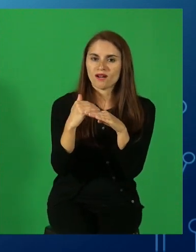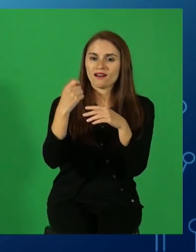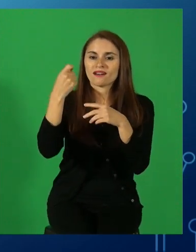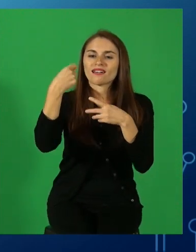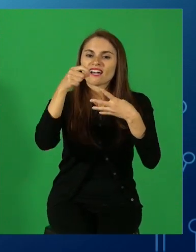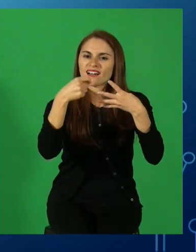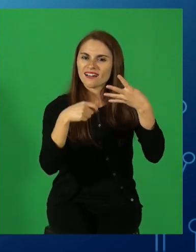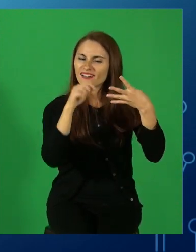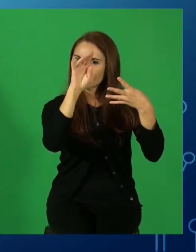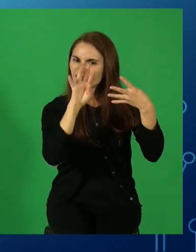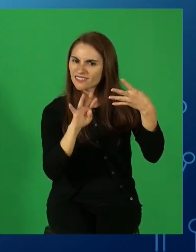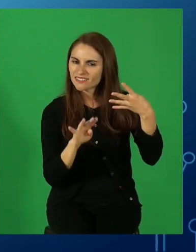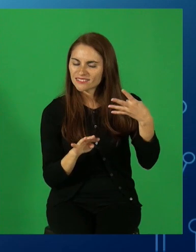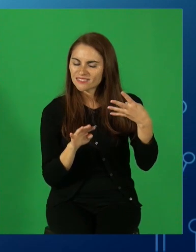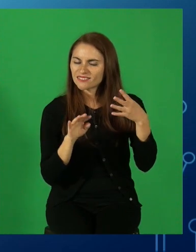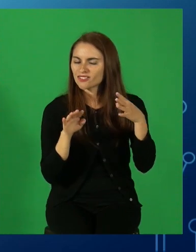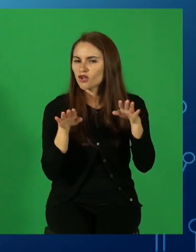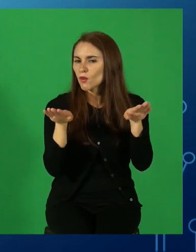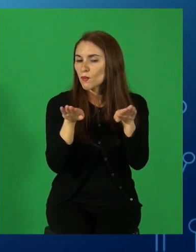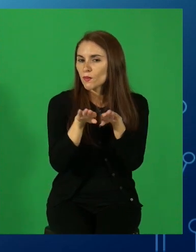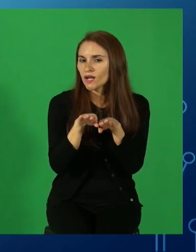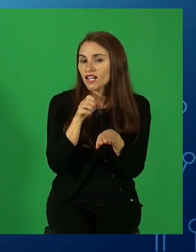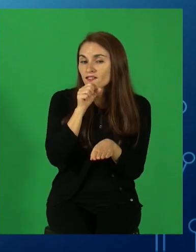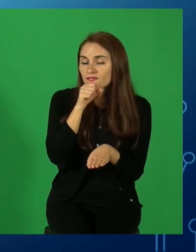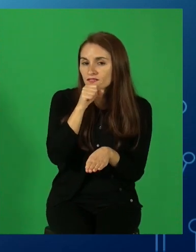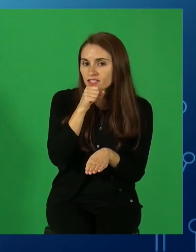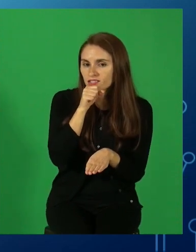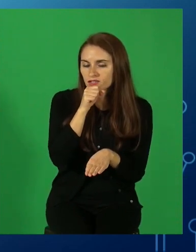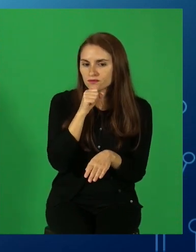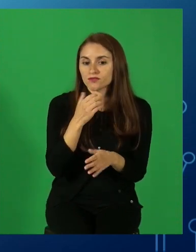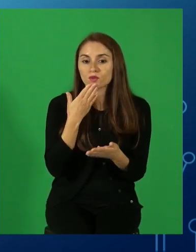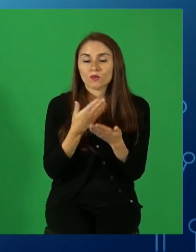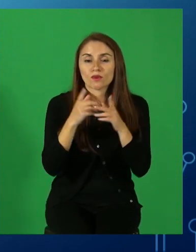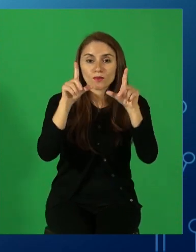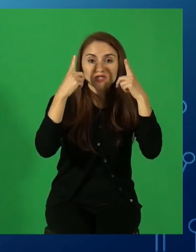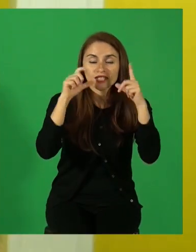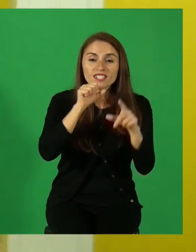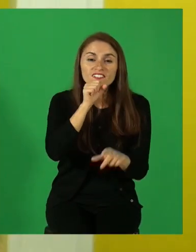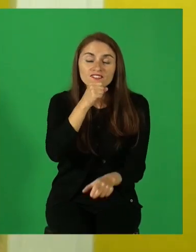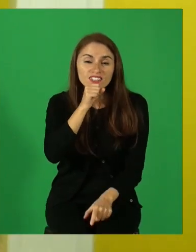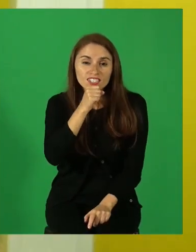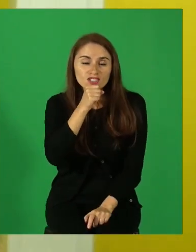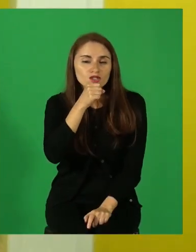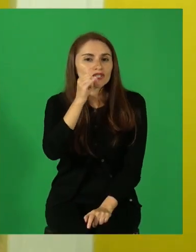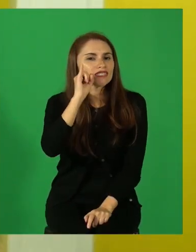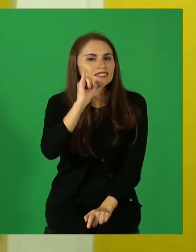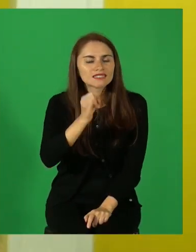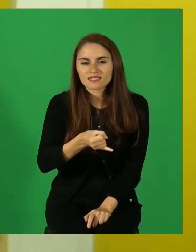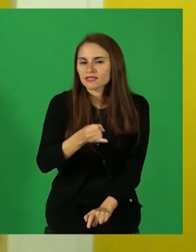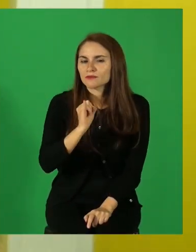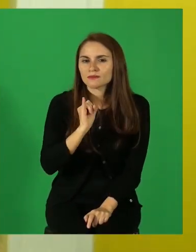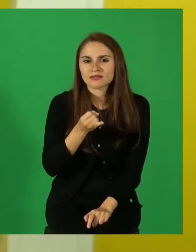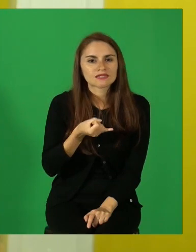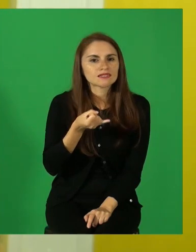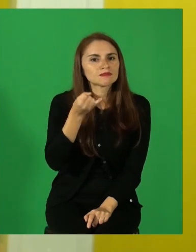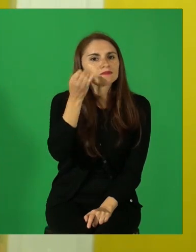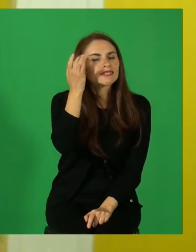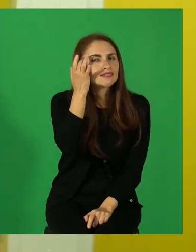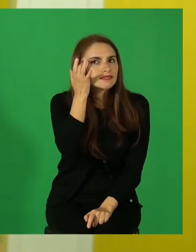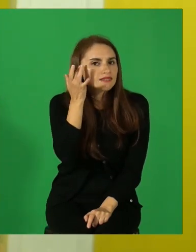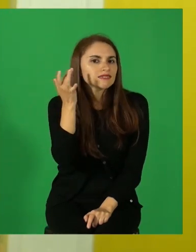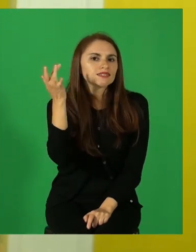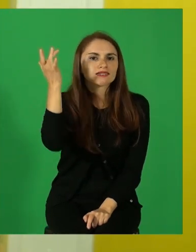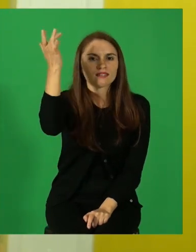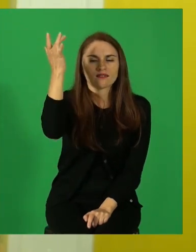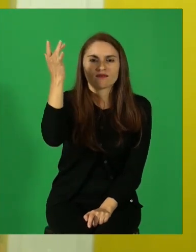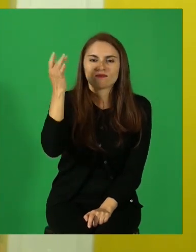anciano. Entonces, cuando dice, ¿qué personaje parece el anciano? El anciano va a ser un personaje caracterizado por